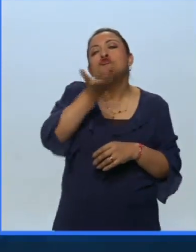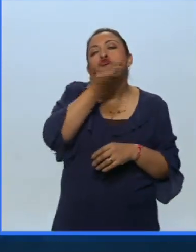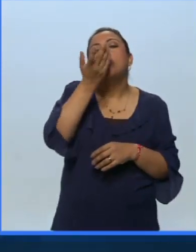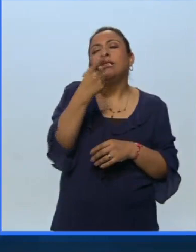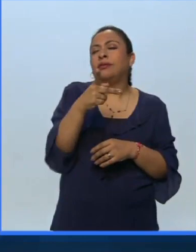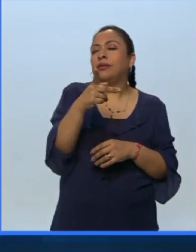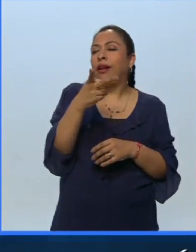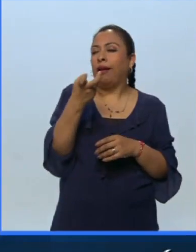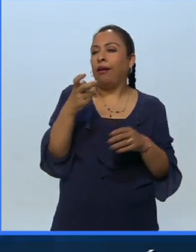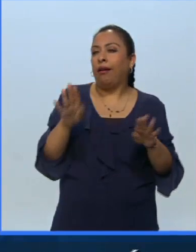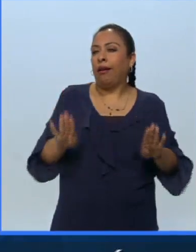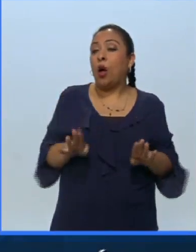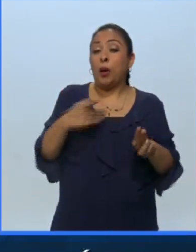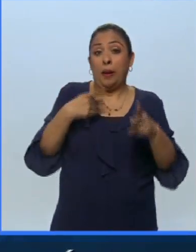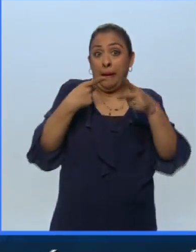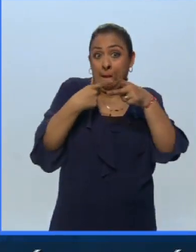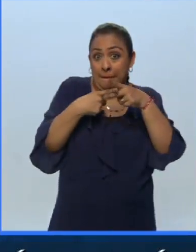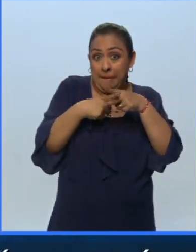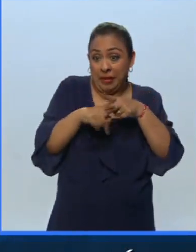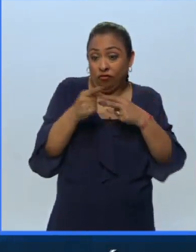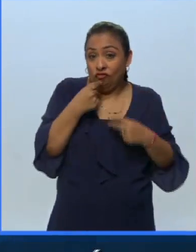Eso fue muy desde el comienzo de mi carrera.